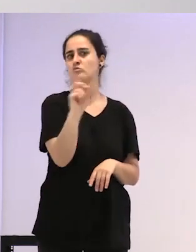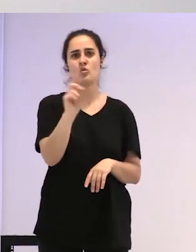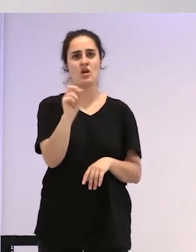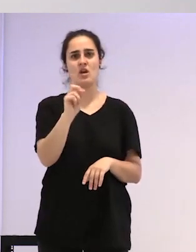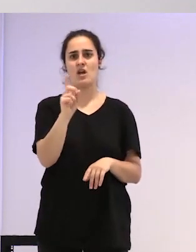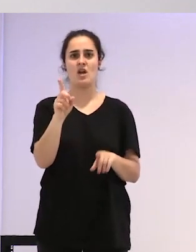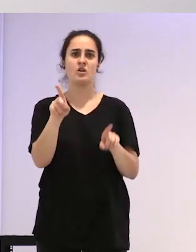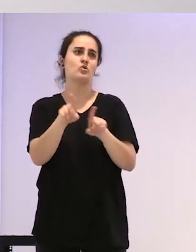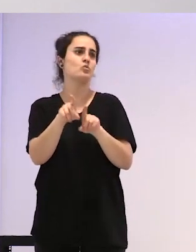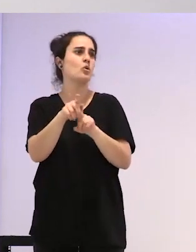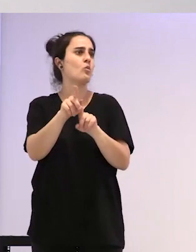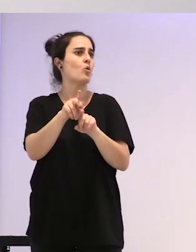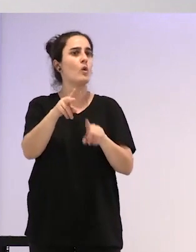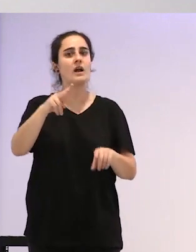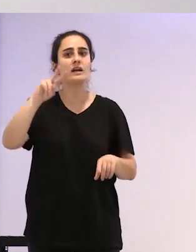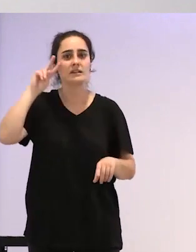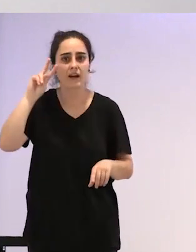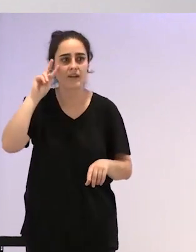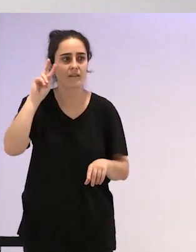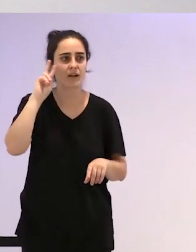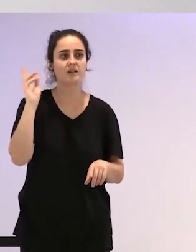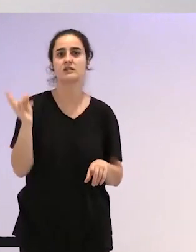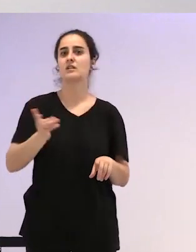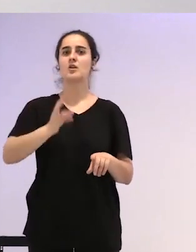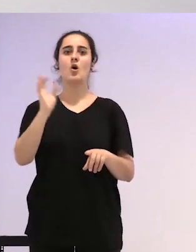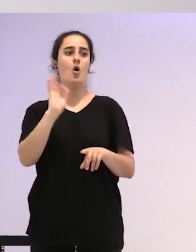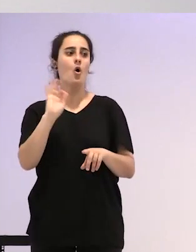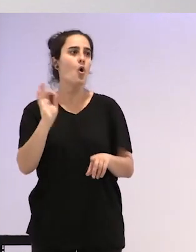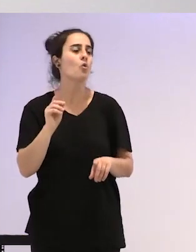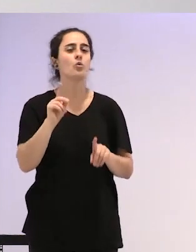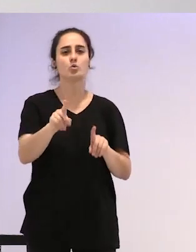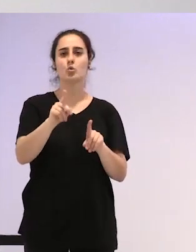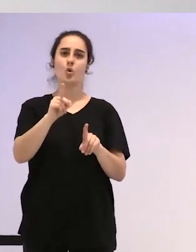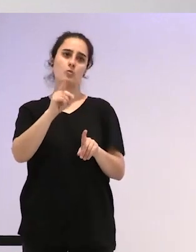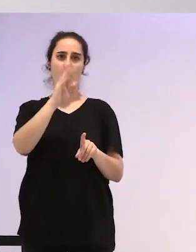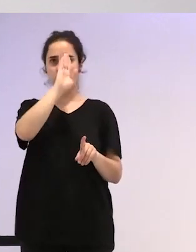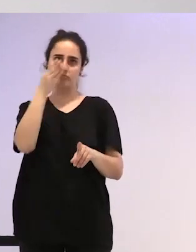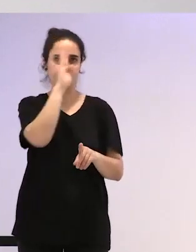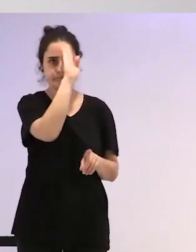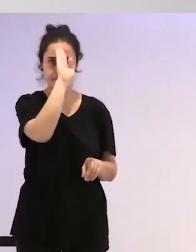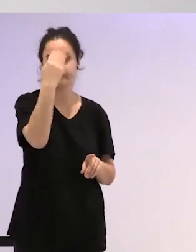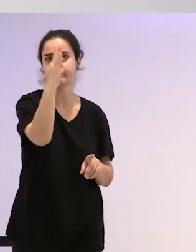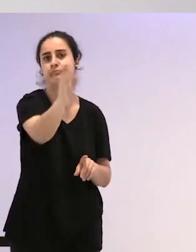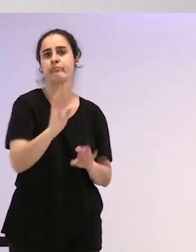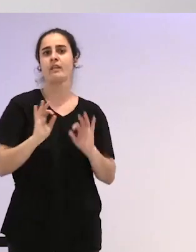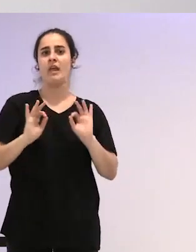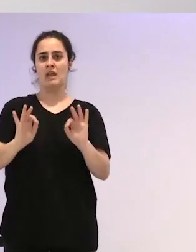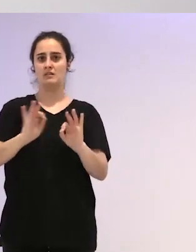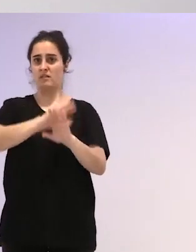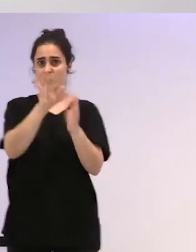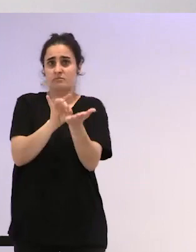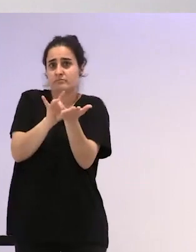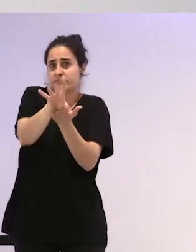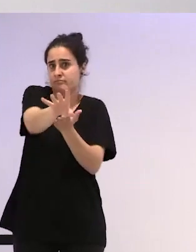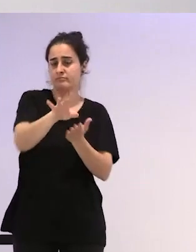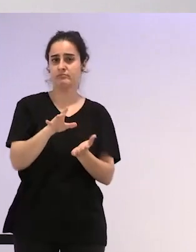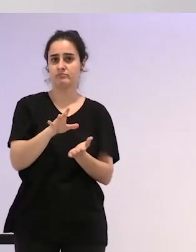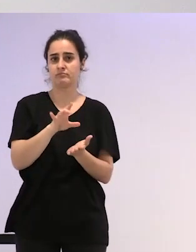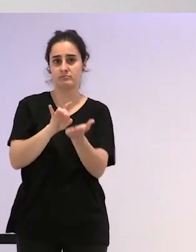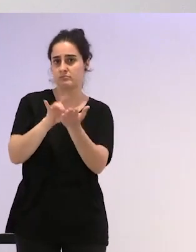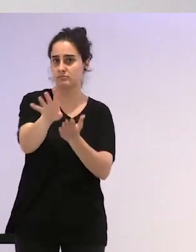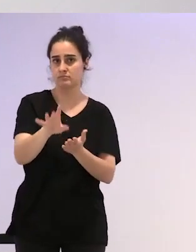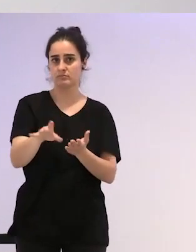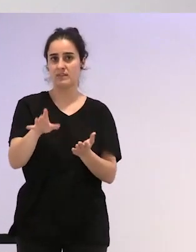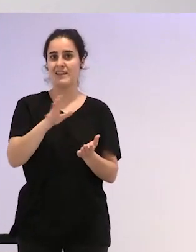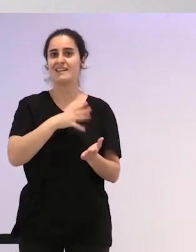travesti fetichista o de ginefílico o de desorientado, yo qué sé. Y te echan, literalmente te echan.